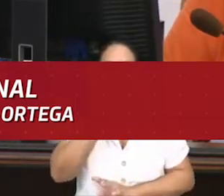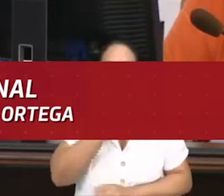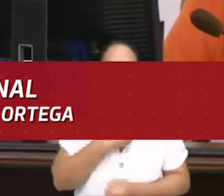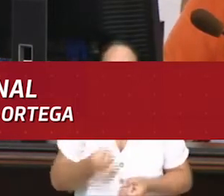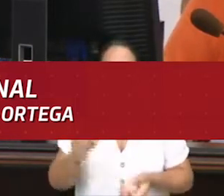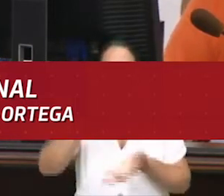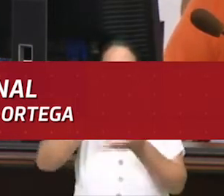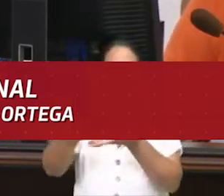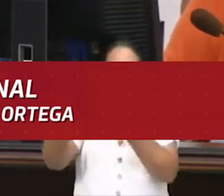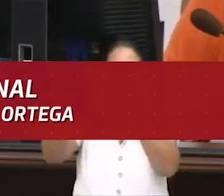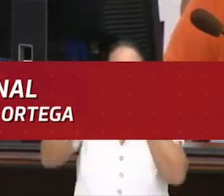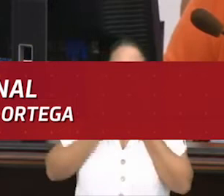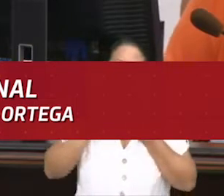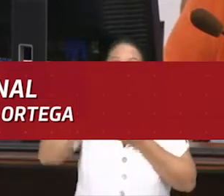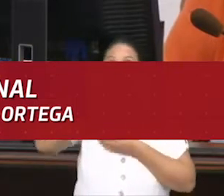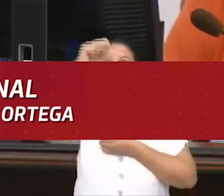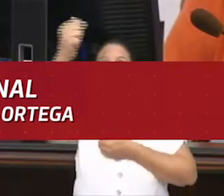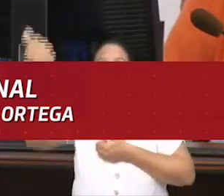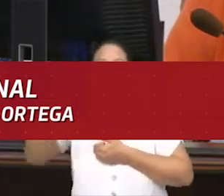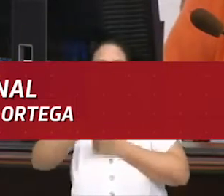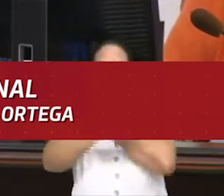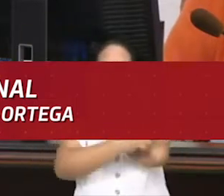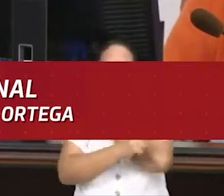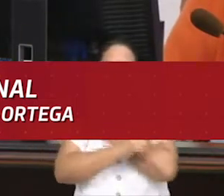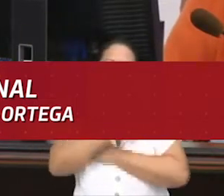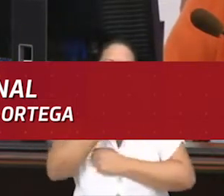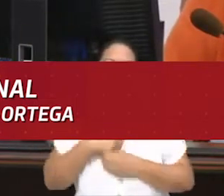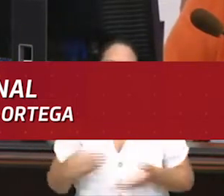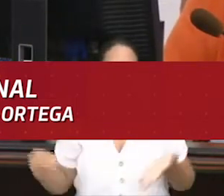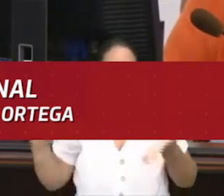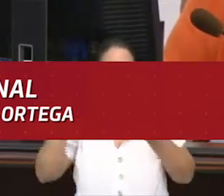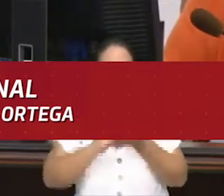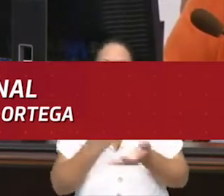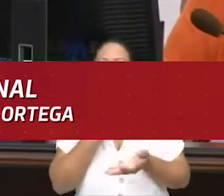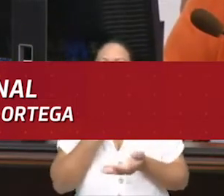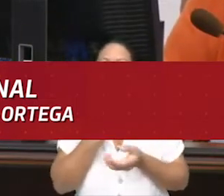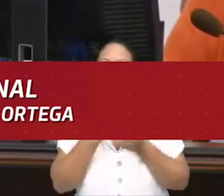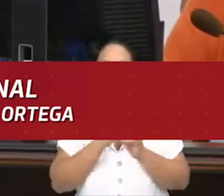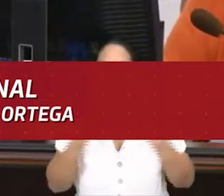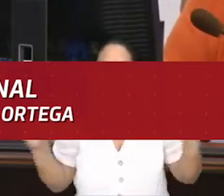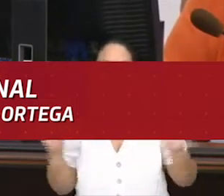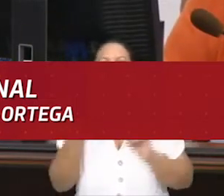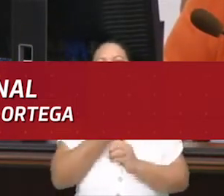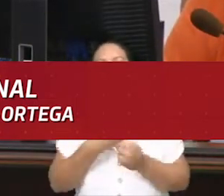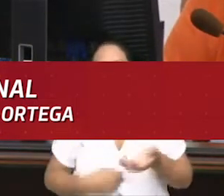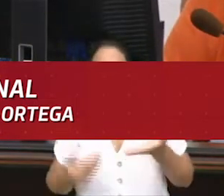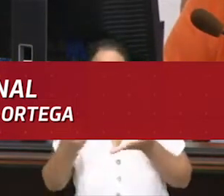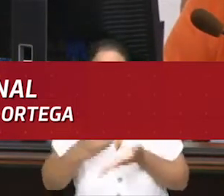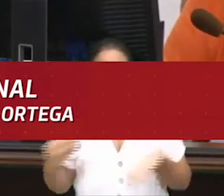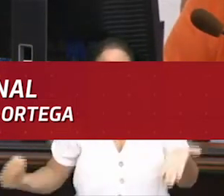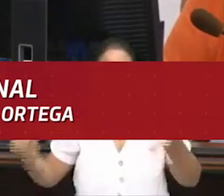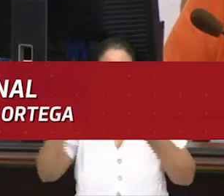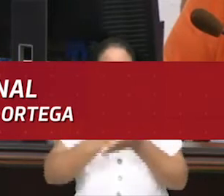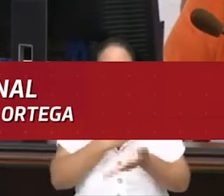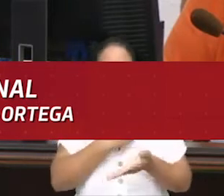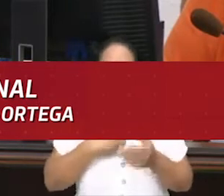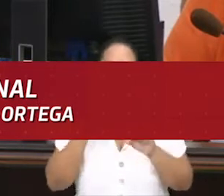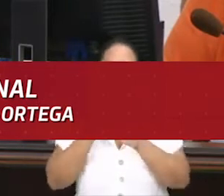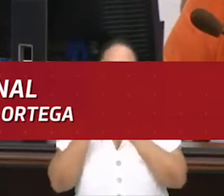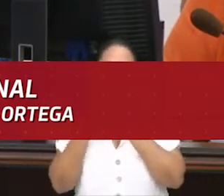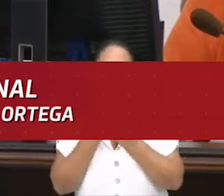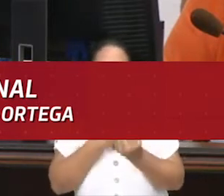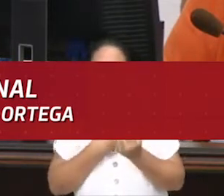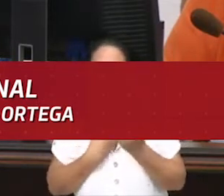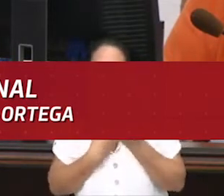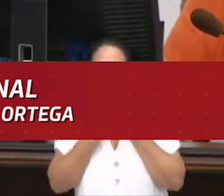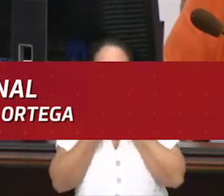donaciones previas provenientes del exterior, violentando lo establecido en la Ley Nº 1115, Ley General de Regulación y Control de Organismos sin Fines